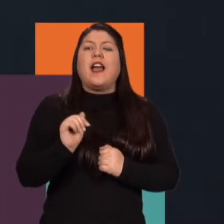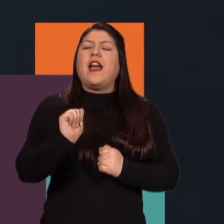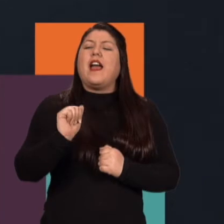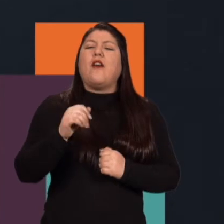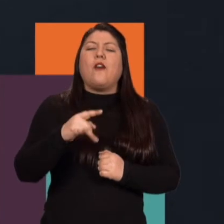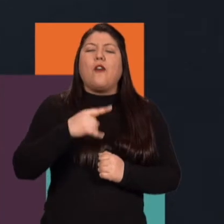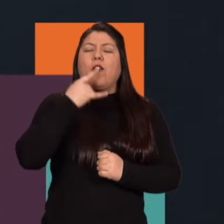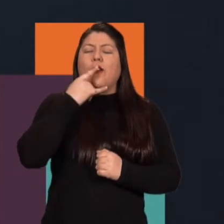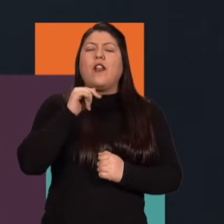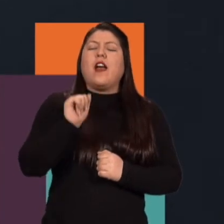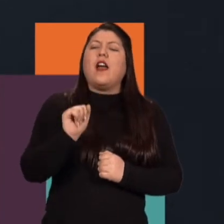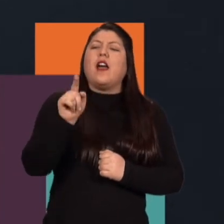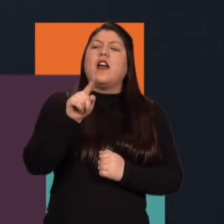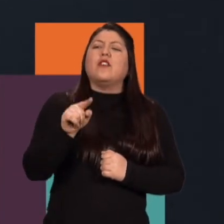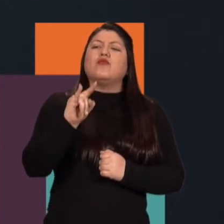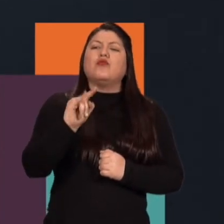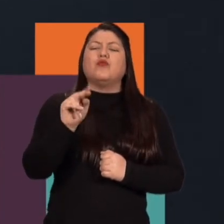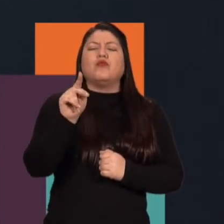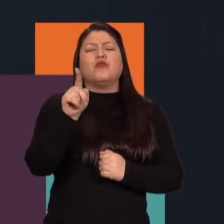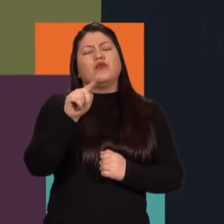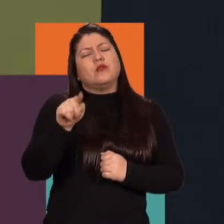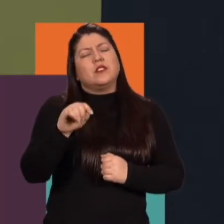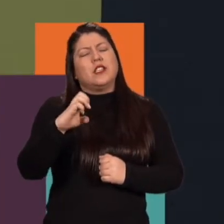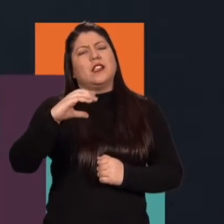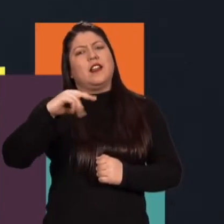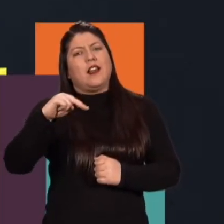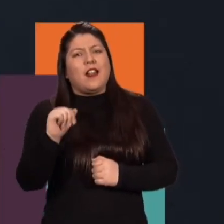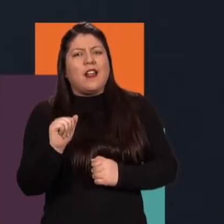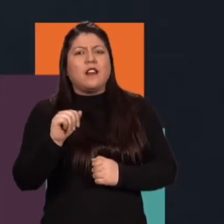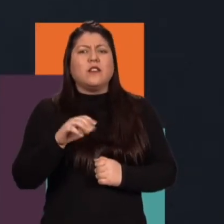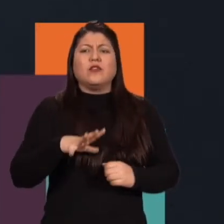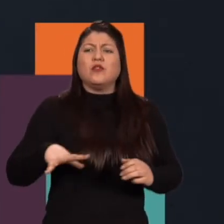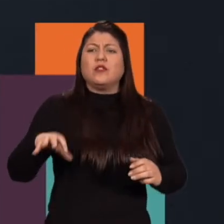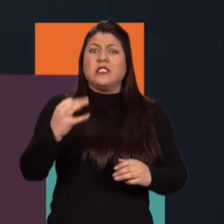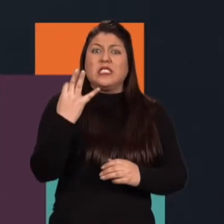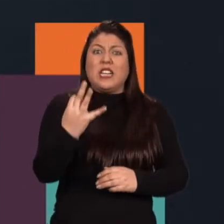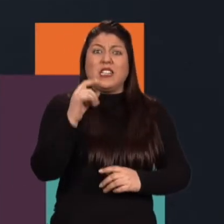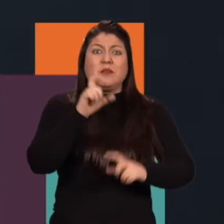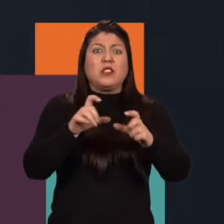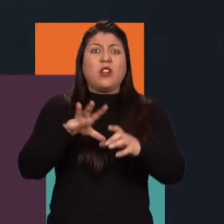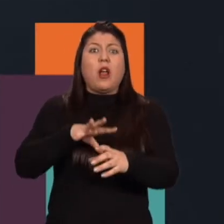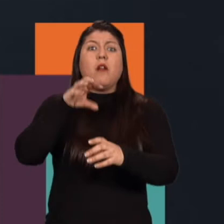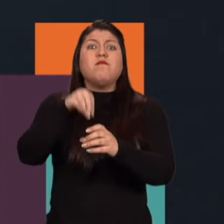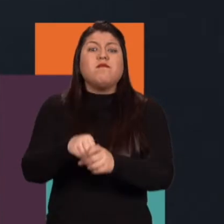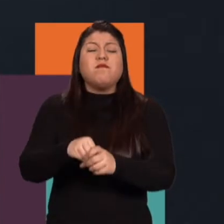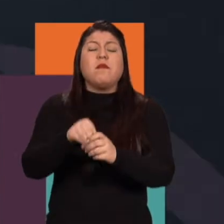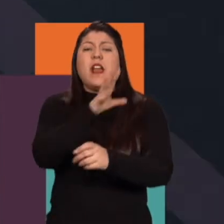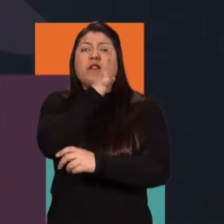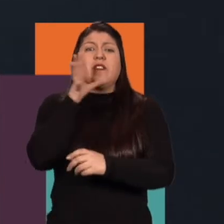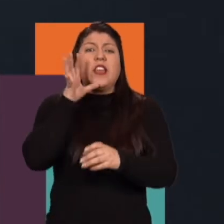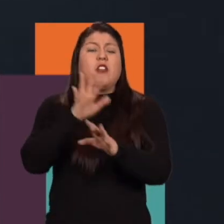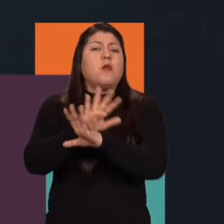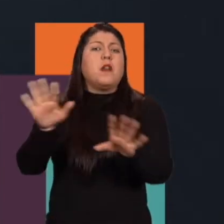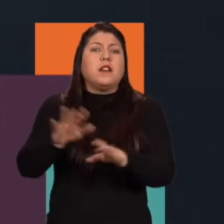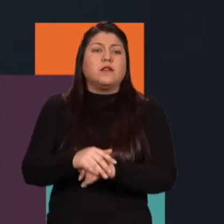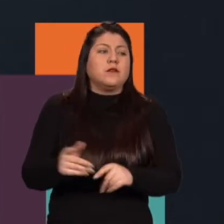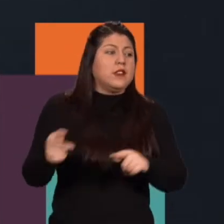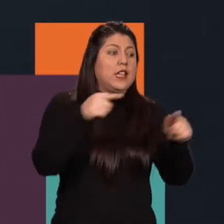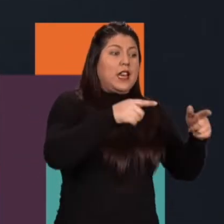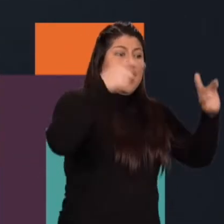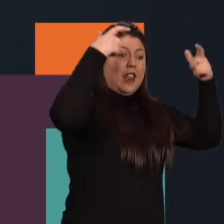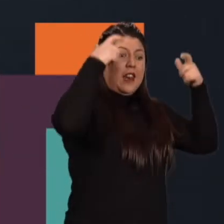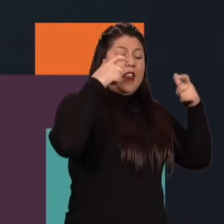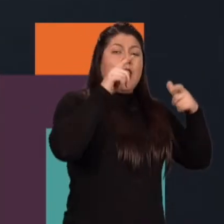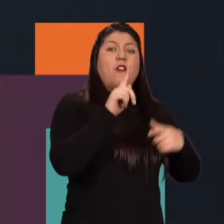con olor a Azucena, que solamente fueron tres personajes metidos todos en una finca. ¿Cuál es la diferencia creativa entre haber